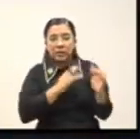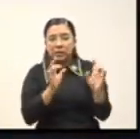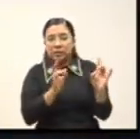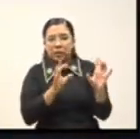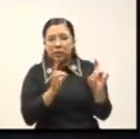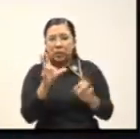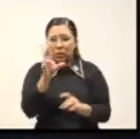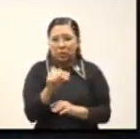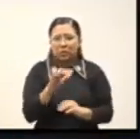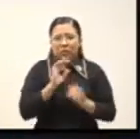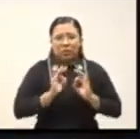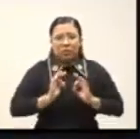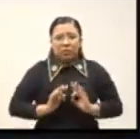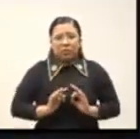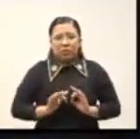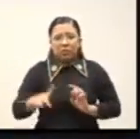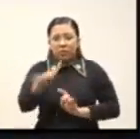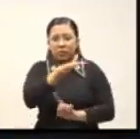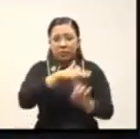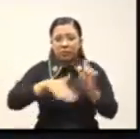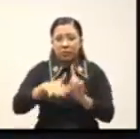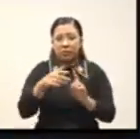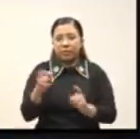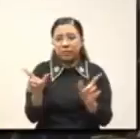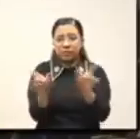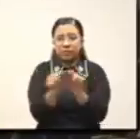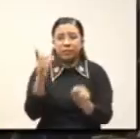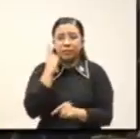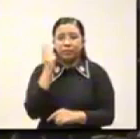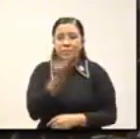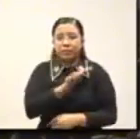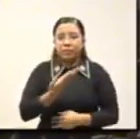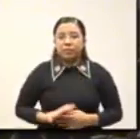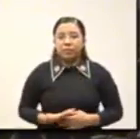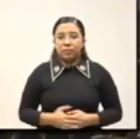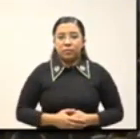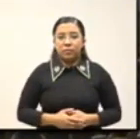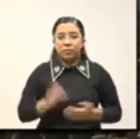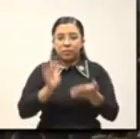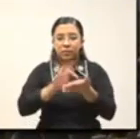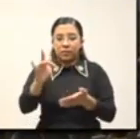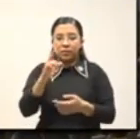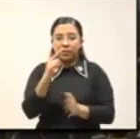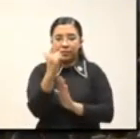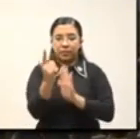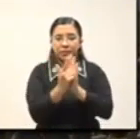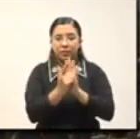libertad como estudiantes en la sociedad. Es cuando, diputada presidenta. Gracias, legisladora.